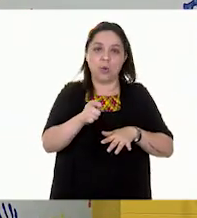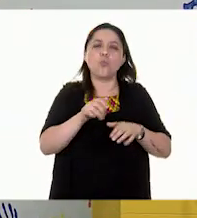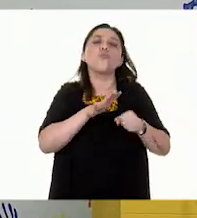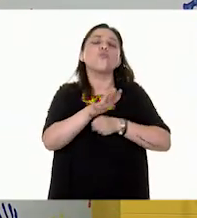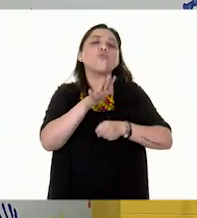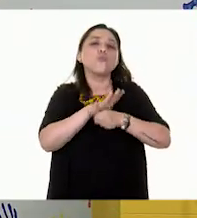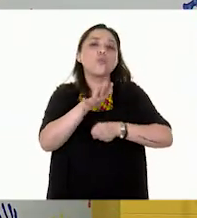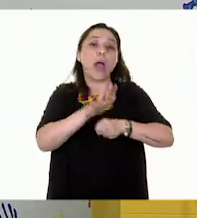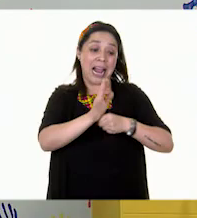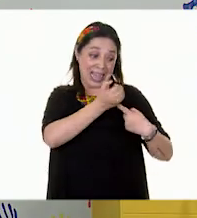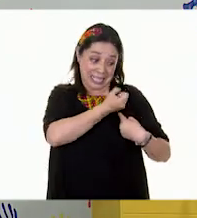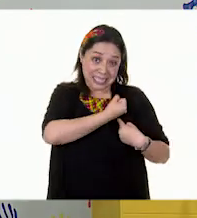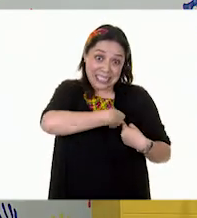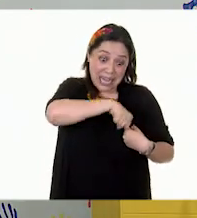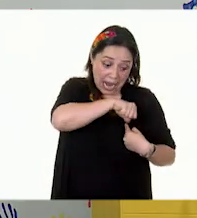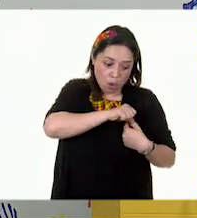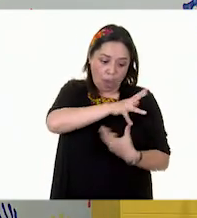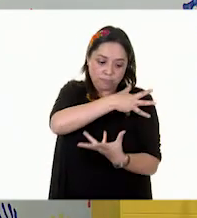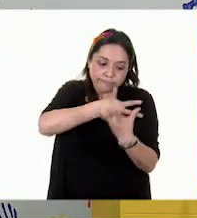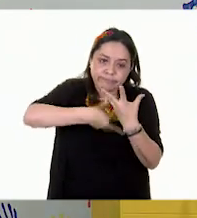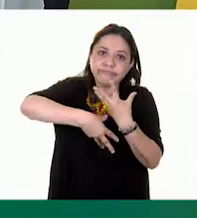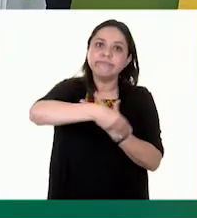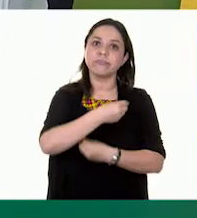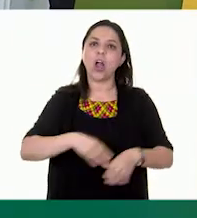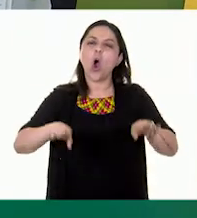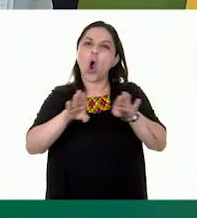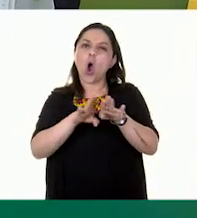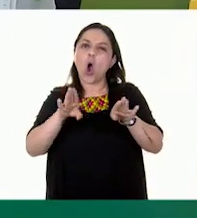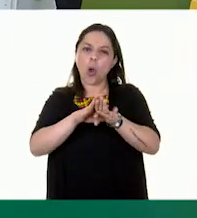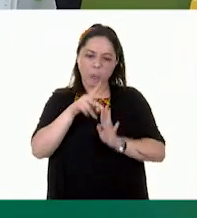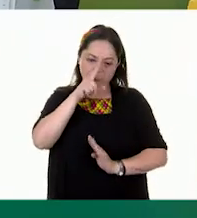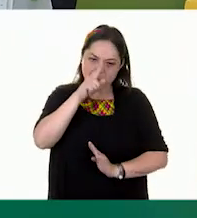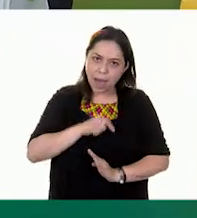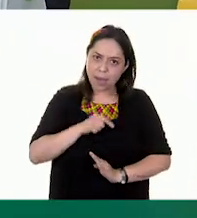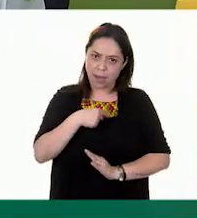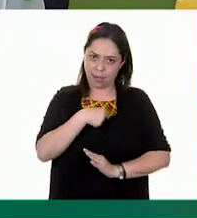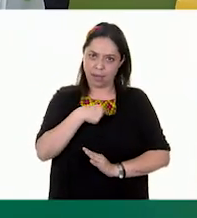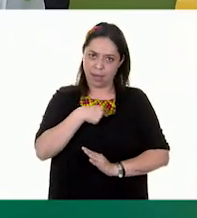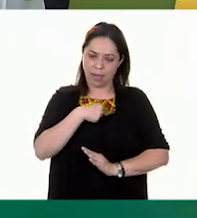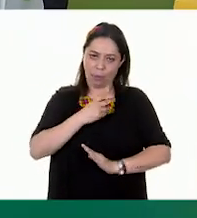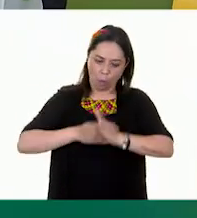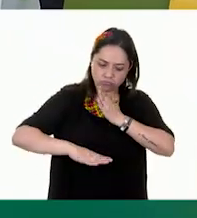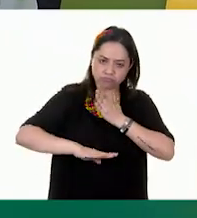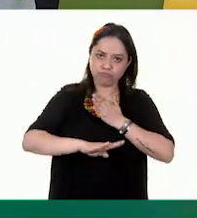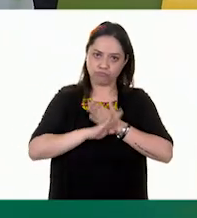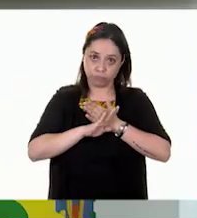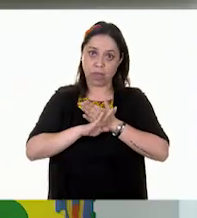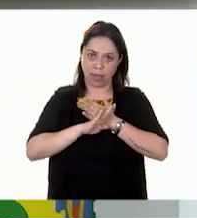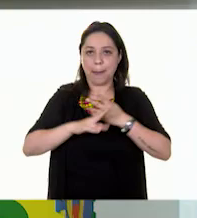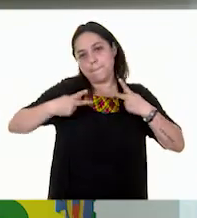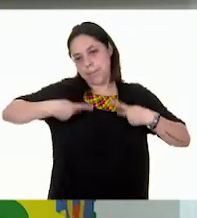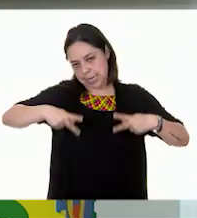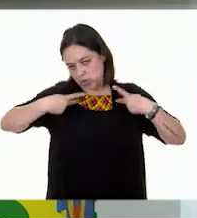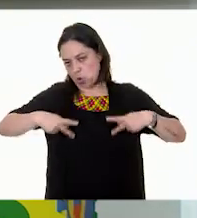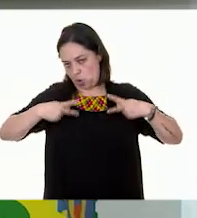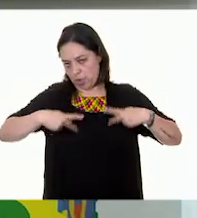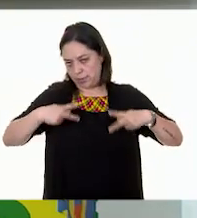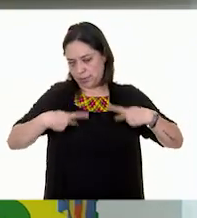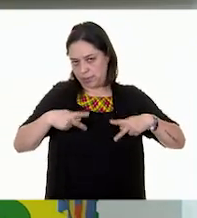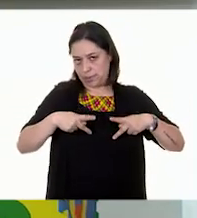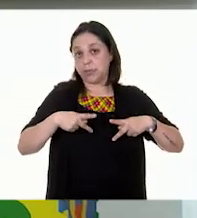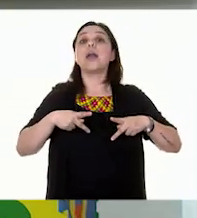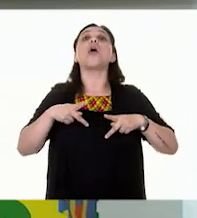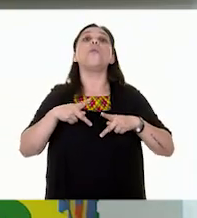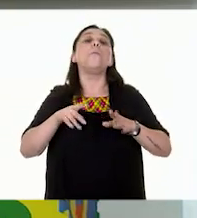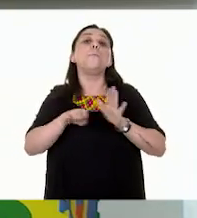perjudica la salud. Eso es cierto. Las principales afectaciones a la salud de las personas son a las vías